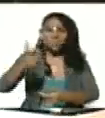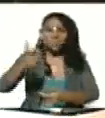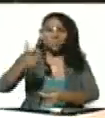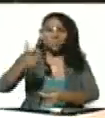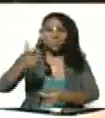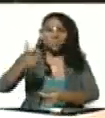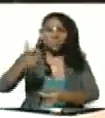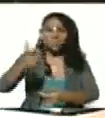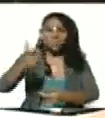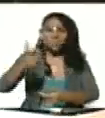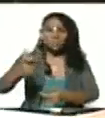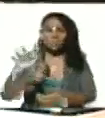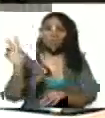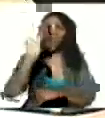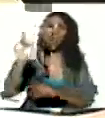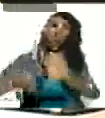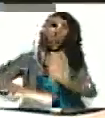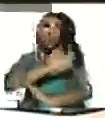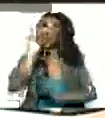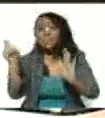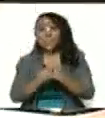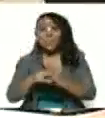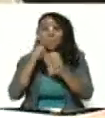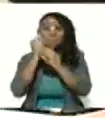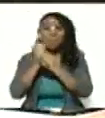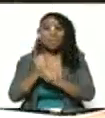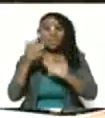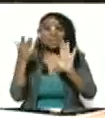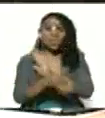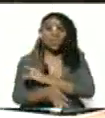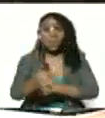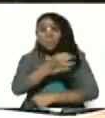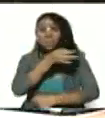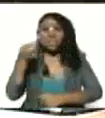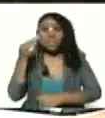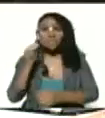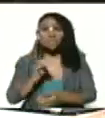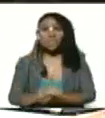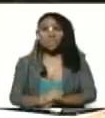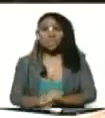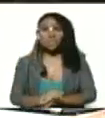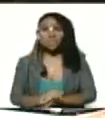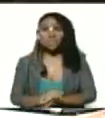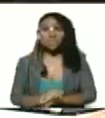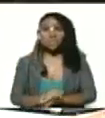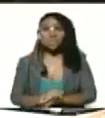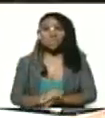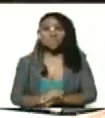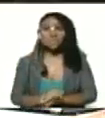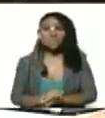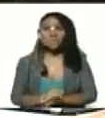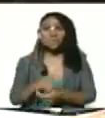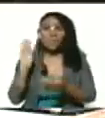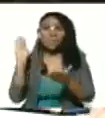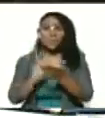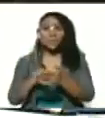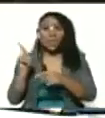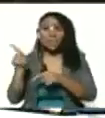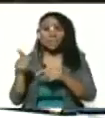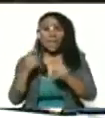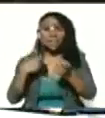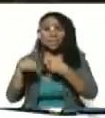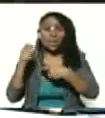Y el mundo está esperando el éxito de la instalación de estas